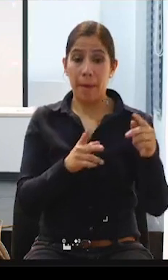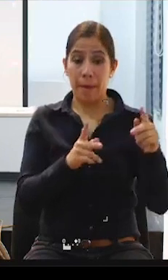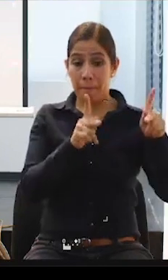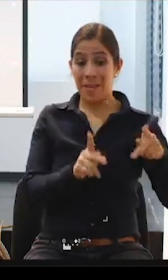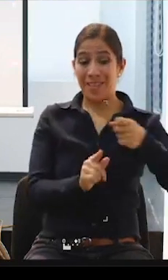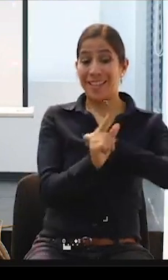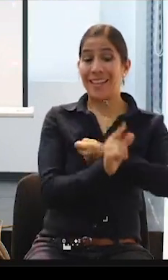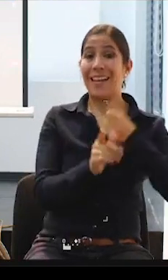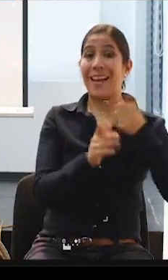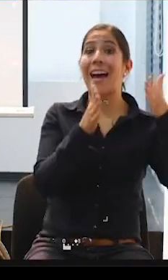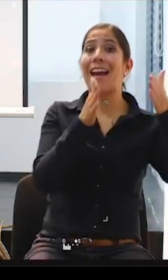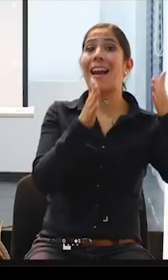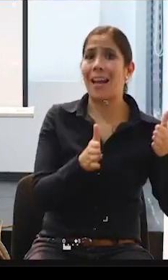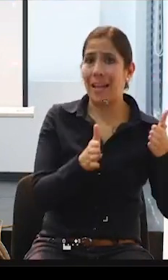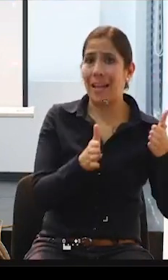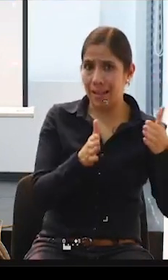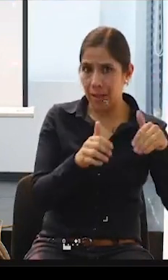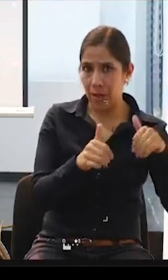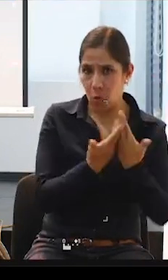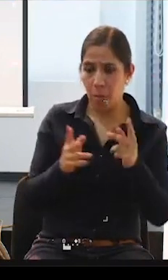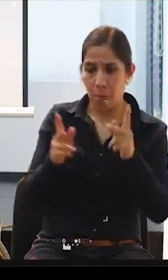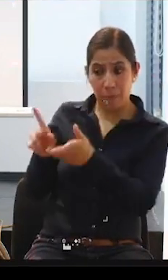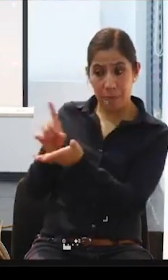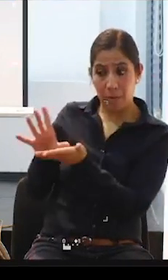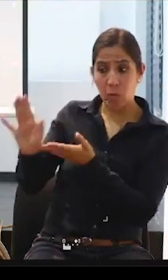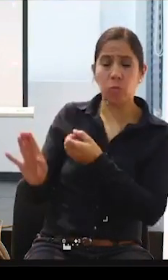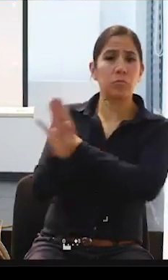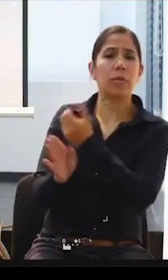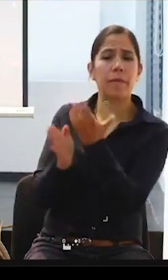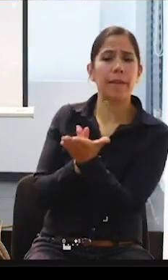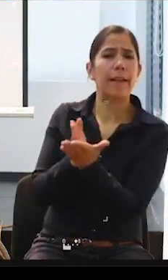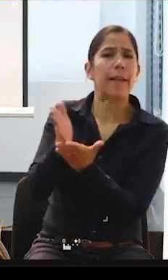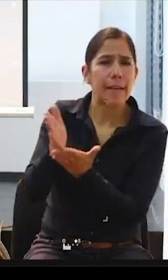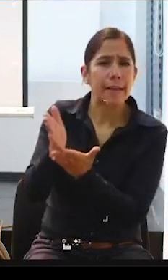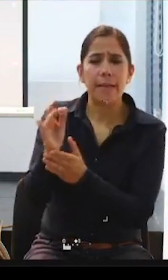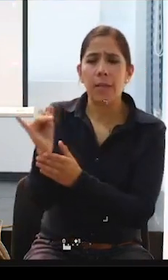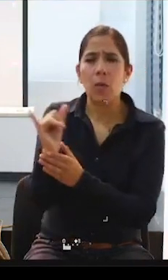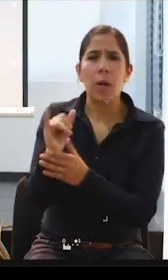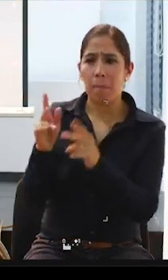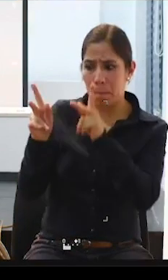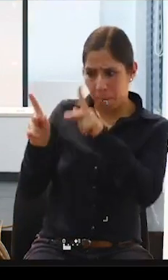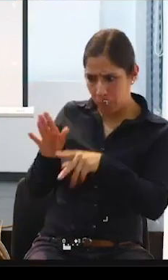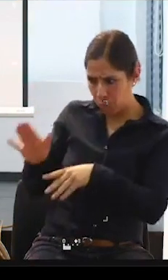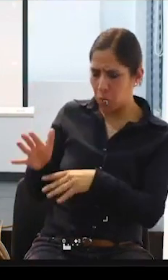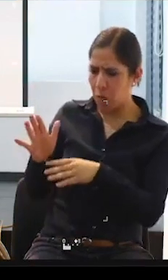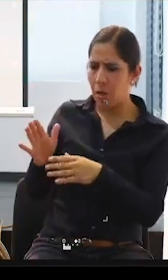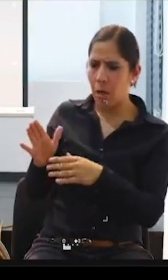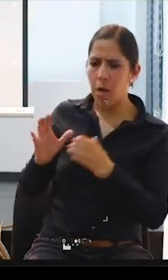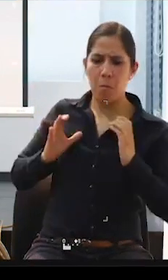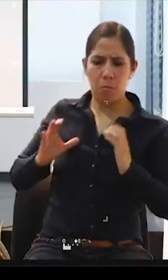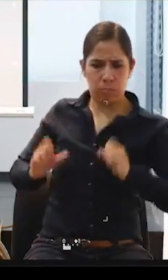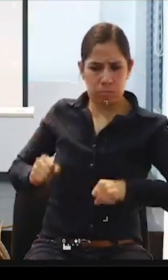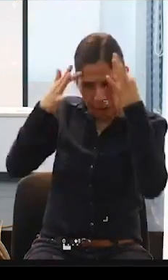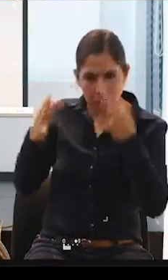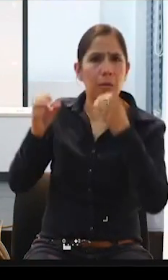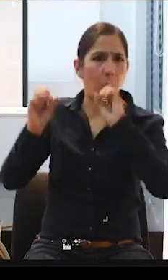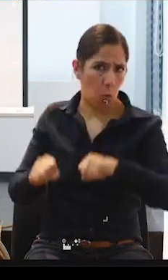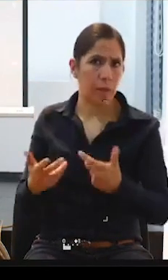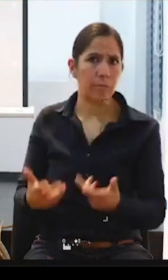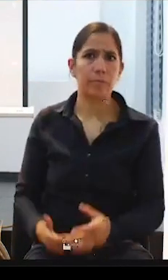persona, las salvaguardas y la persona garante, ¿verdad?, lo que es la capacidad jurídica, es lo que nos estaría haciendo falta.